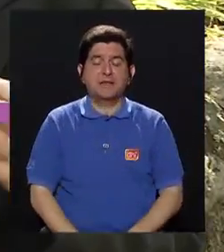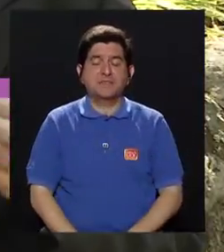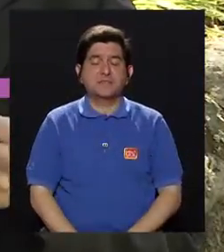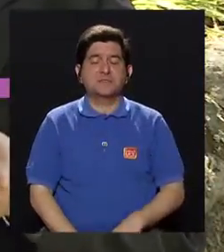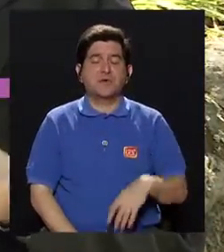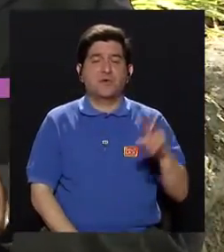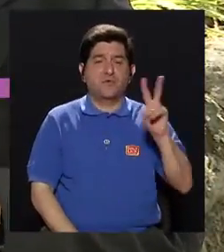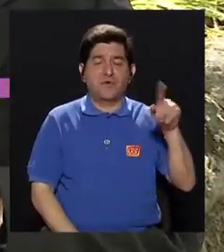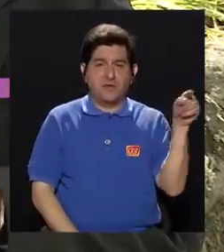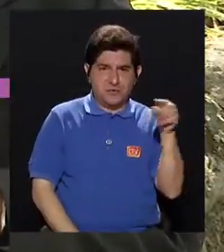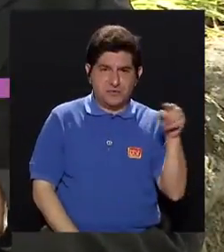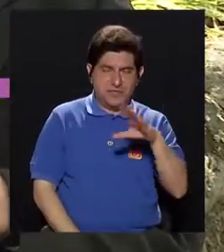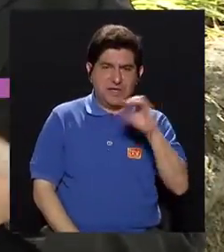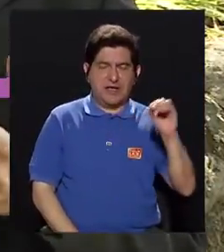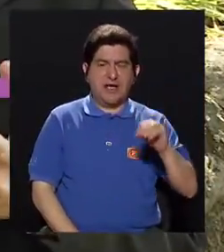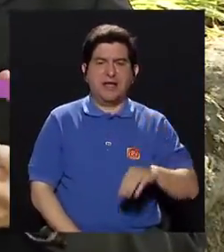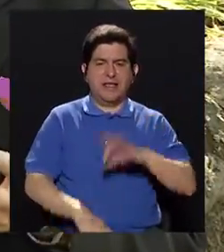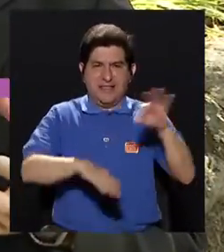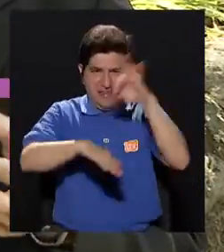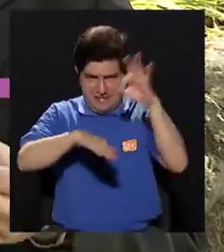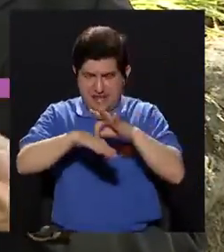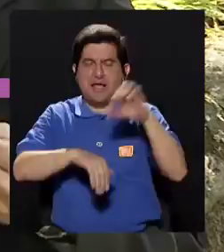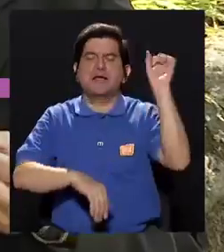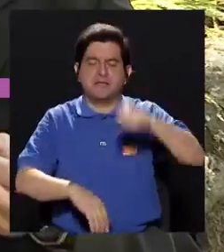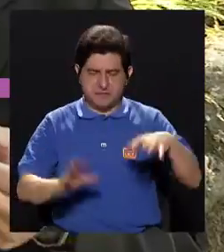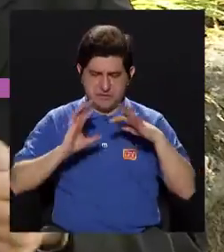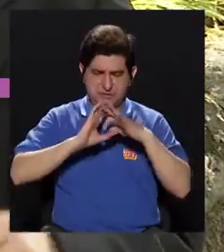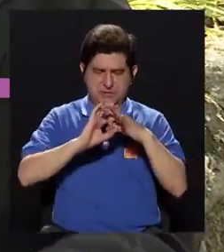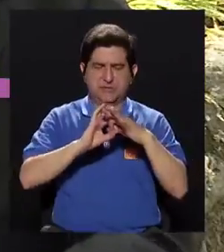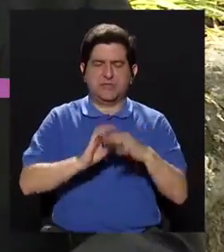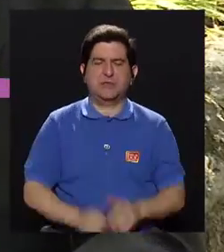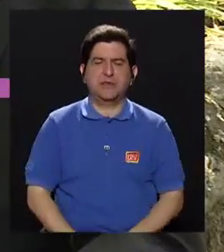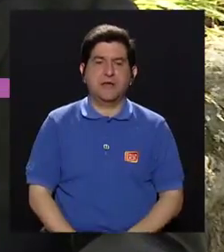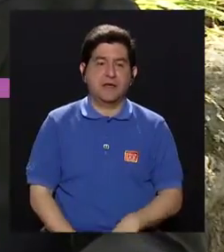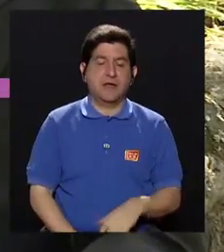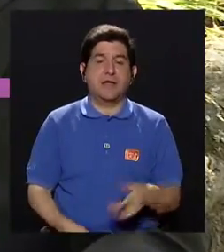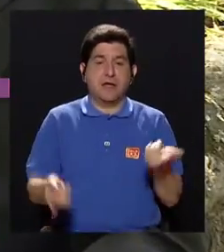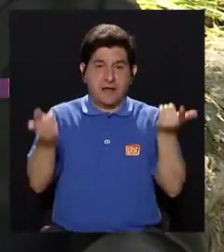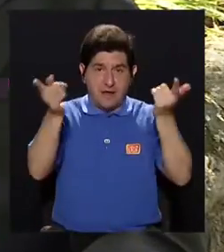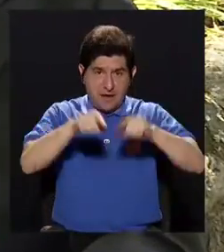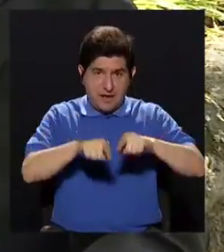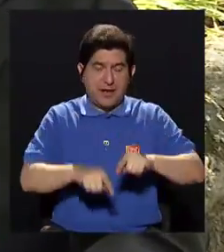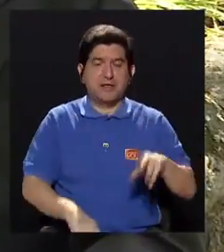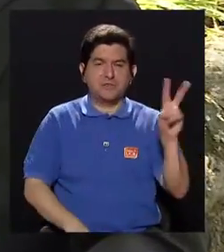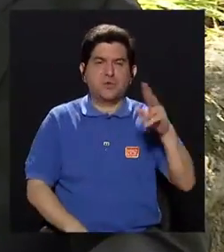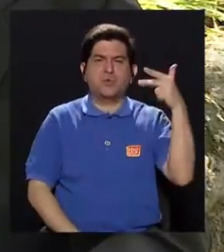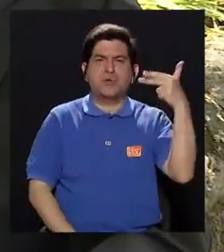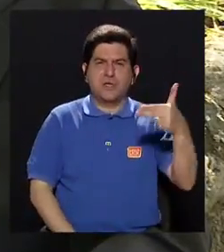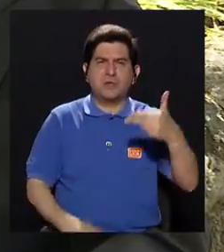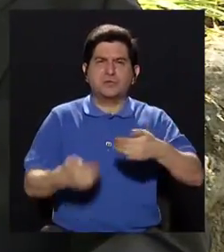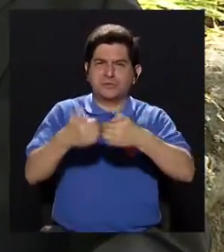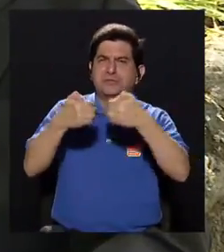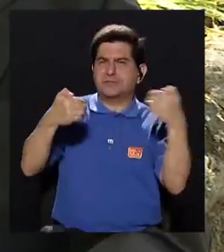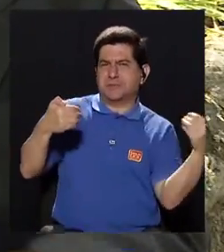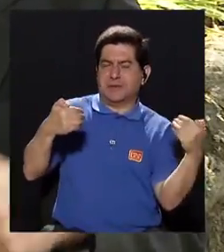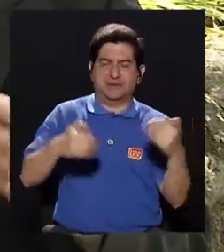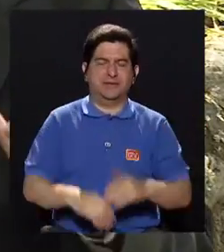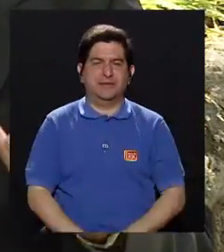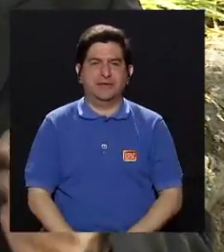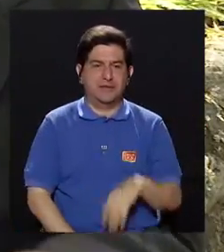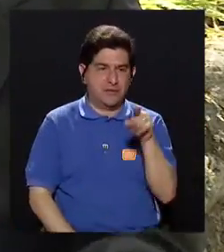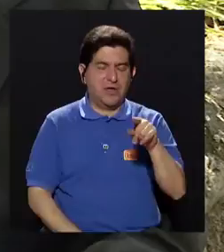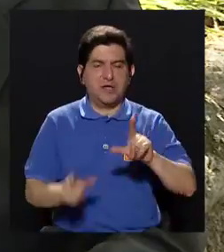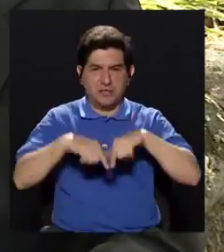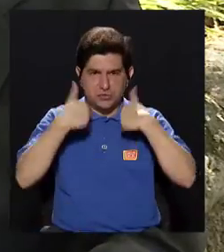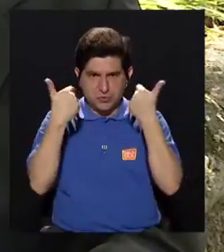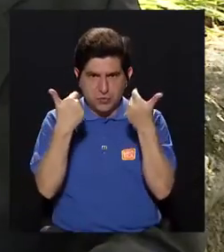estos son virus que están muy emparentados, son flavivirus. En el caso del chikungunya está un poquitito más distante, ese pertenece